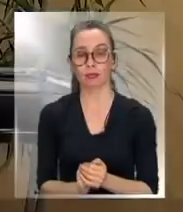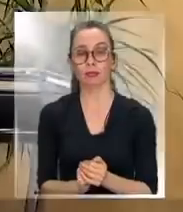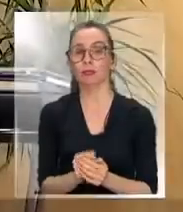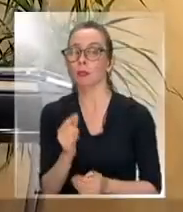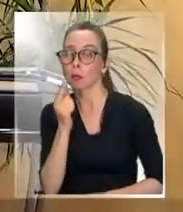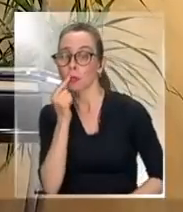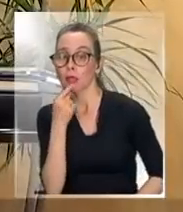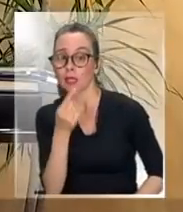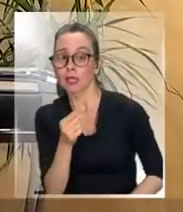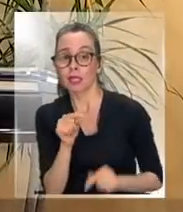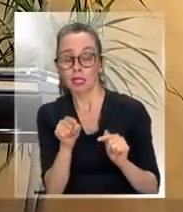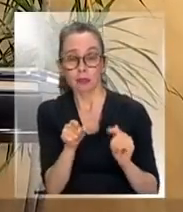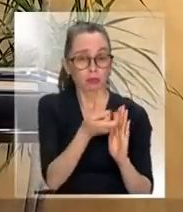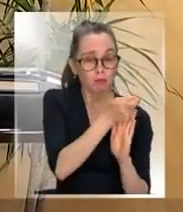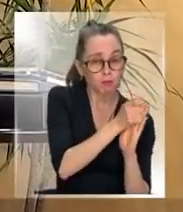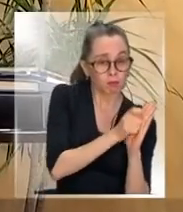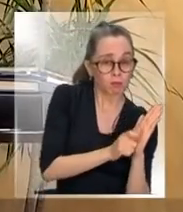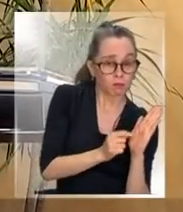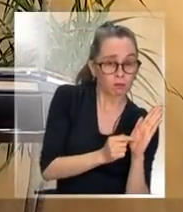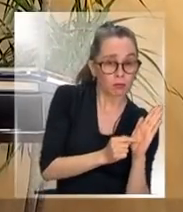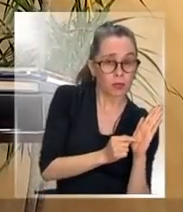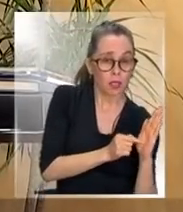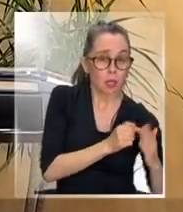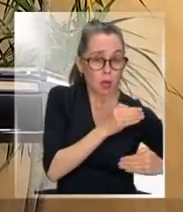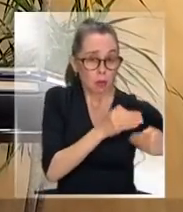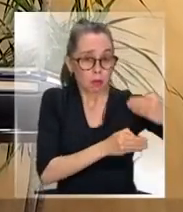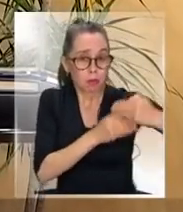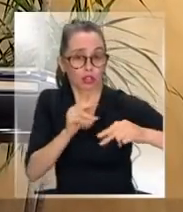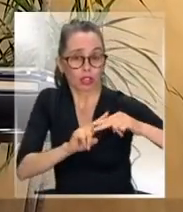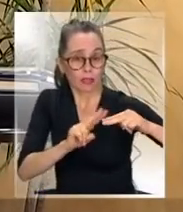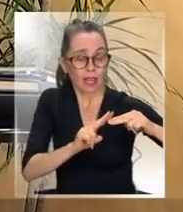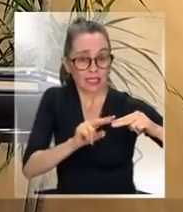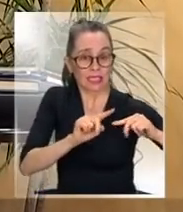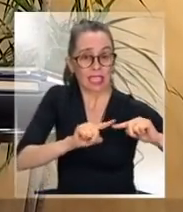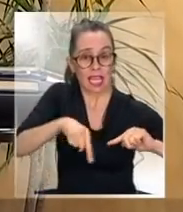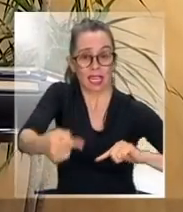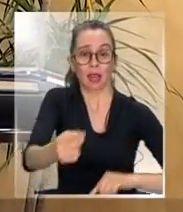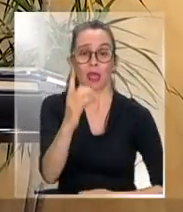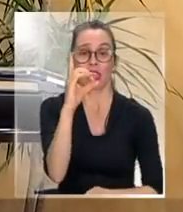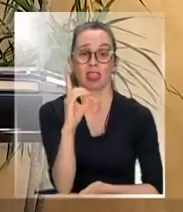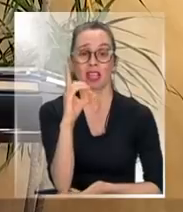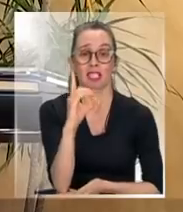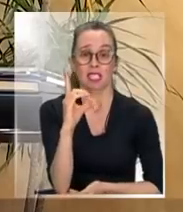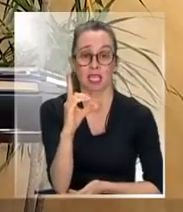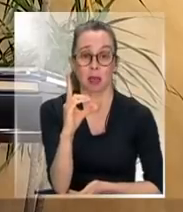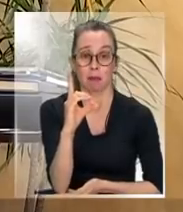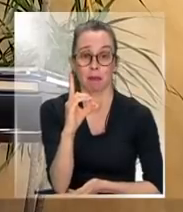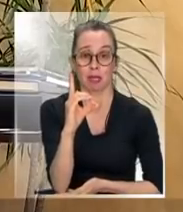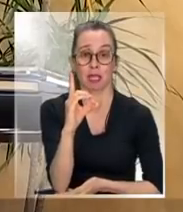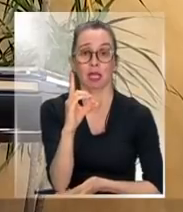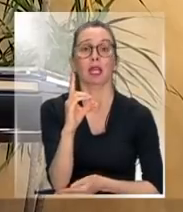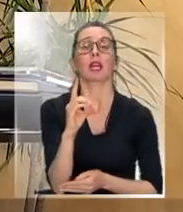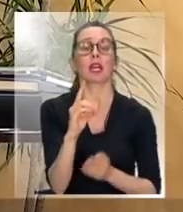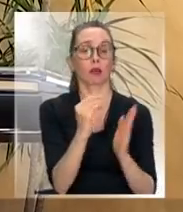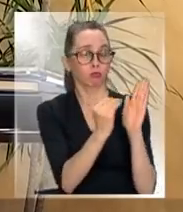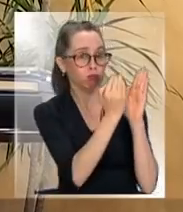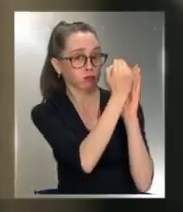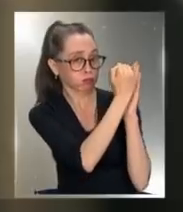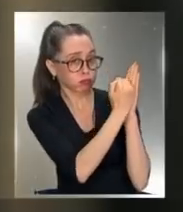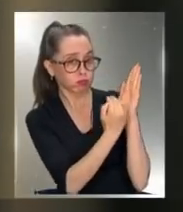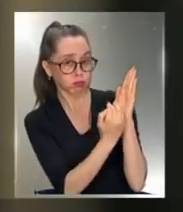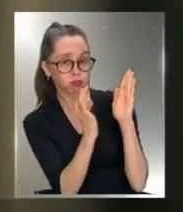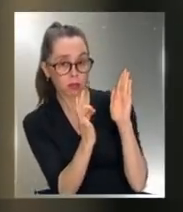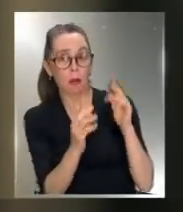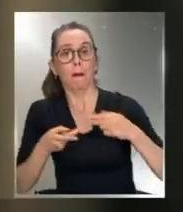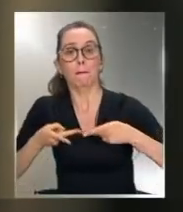Estimo que de acuerdo a los procesos que se tienen que llevar a cabo ya en diciembre, vamos a tener unos procedimientos que nos van a permitir